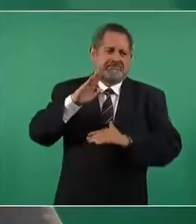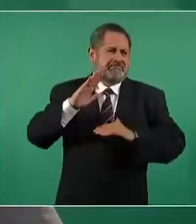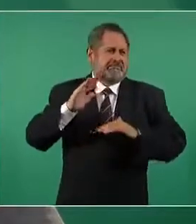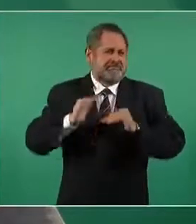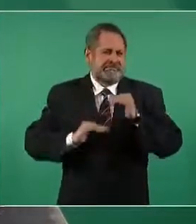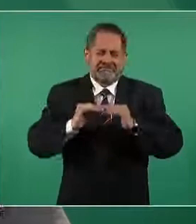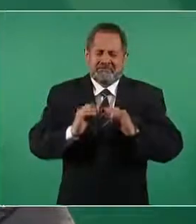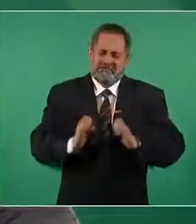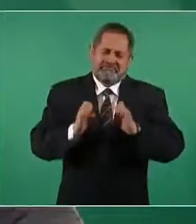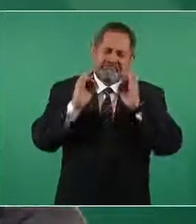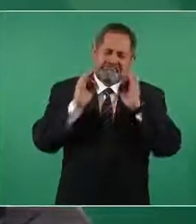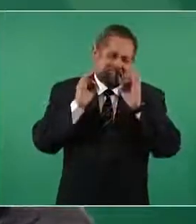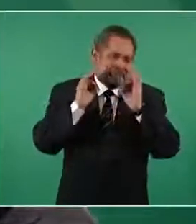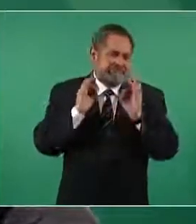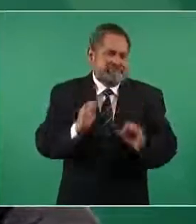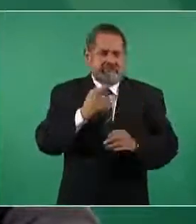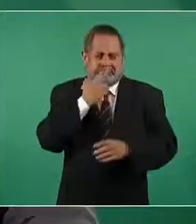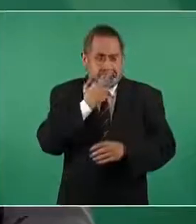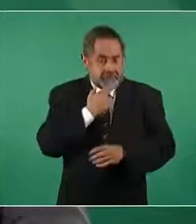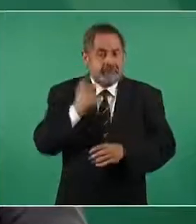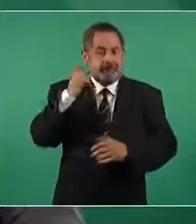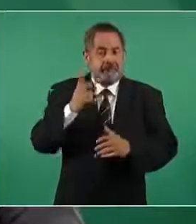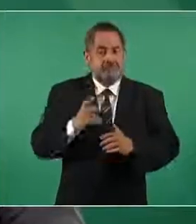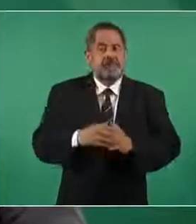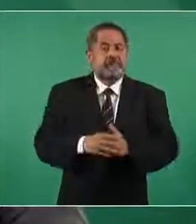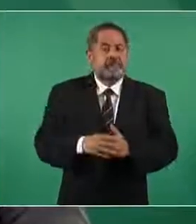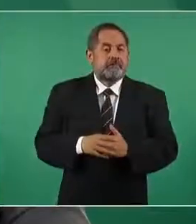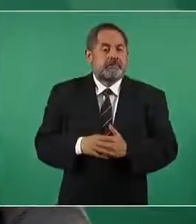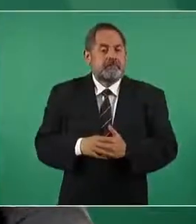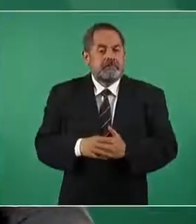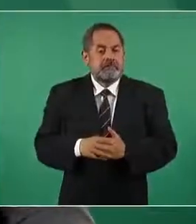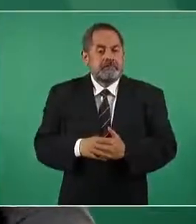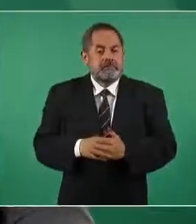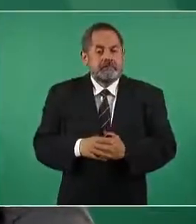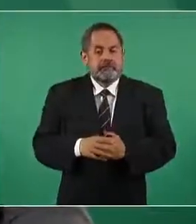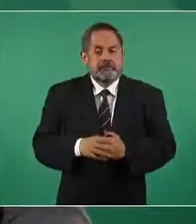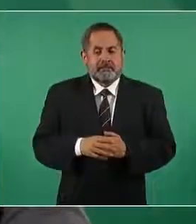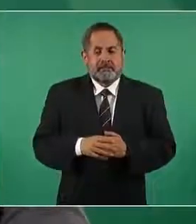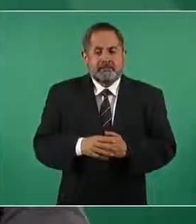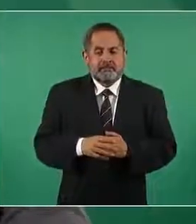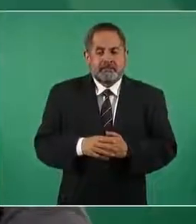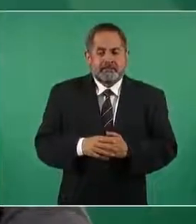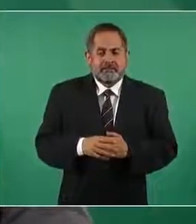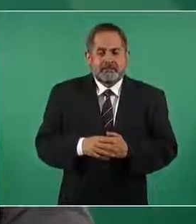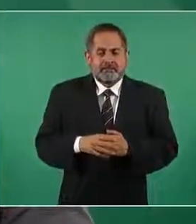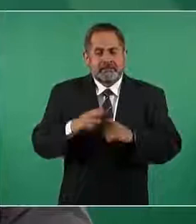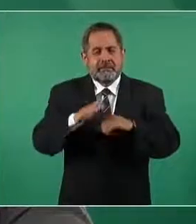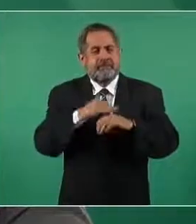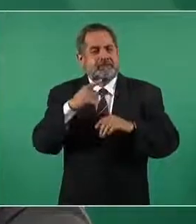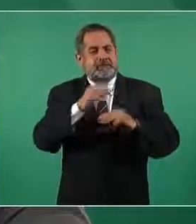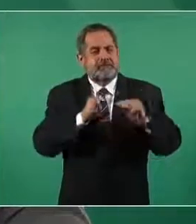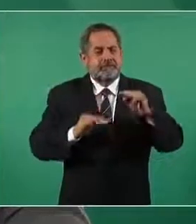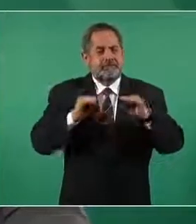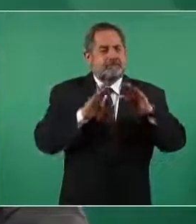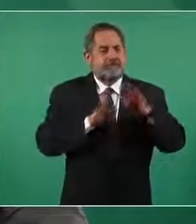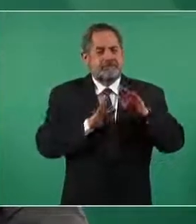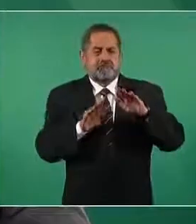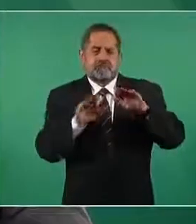por las partes altas